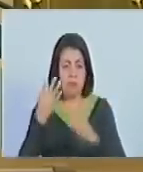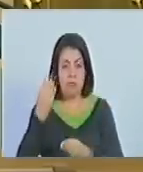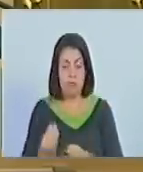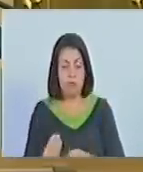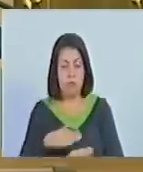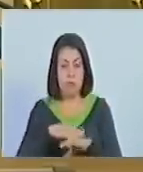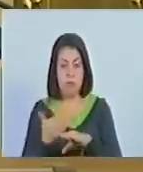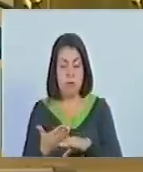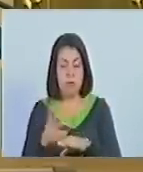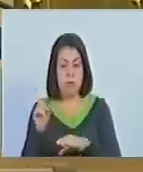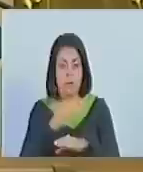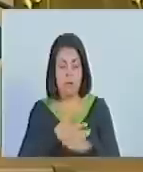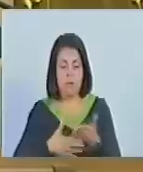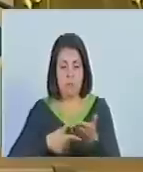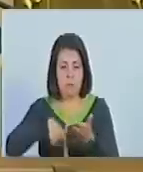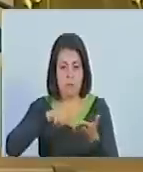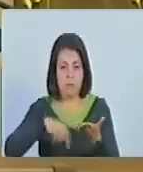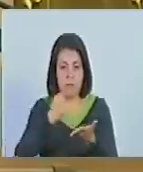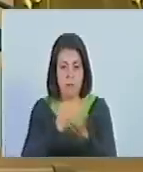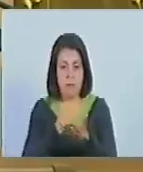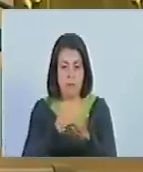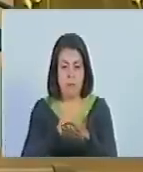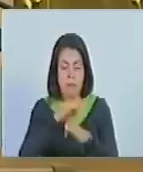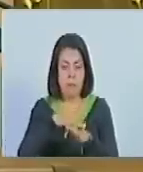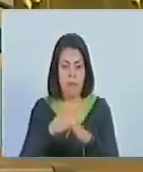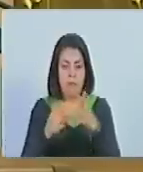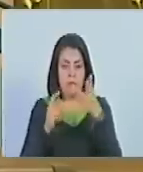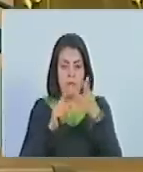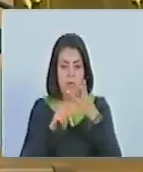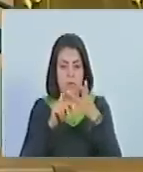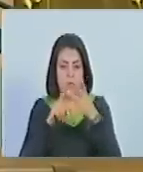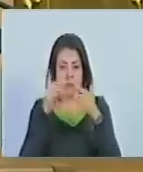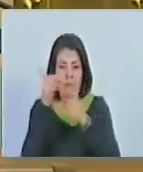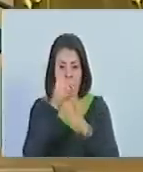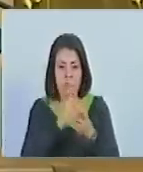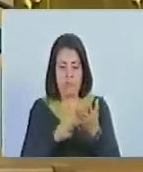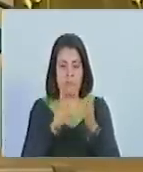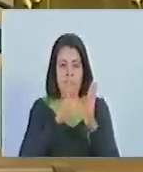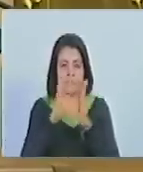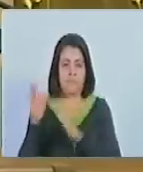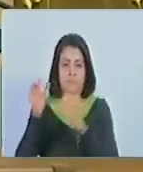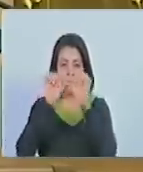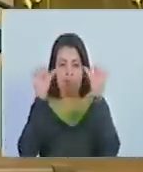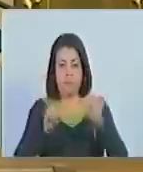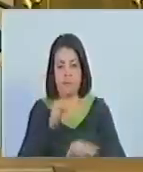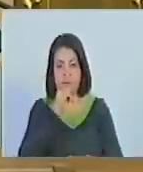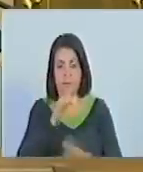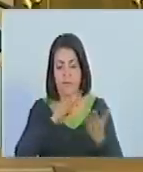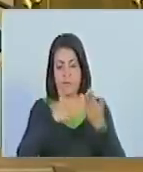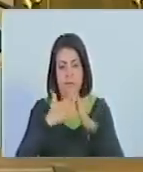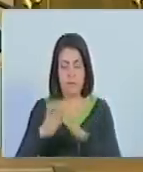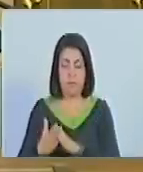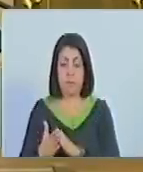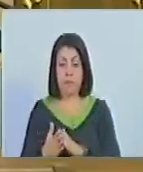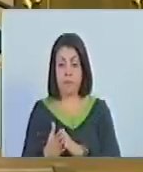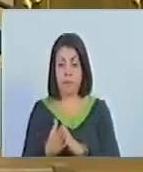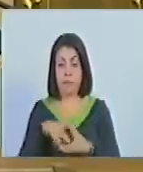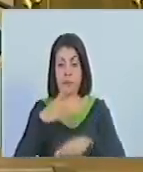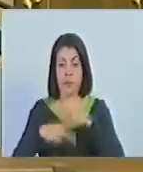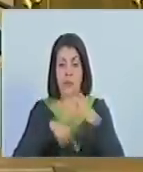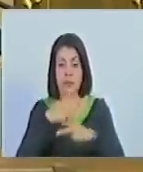del acta y certificado correspondiente. Tres, diseñar y coordinar el sistema de información comunitario y los